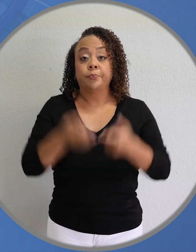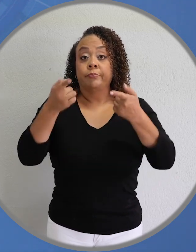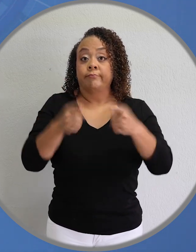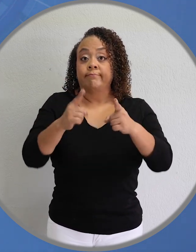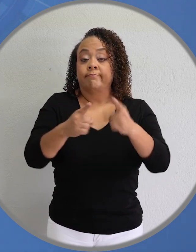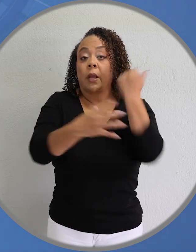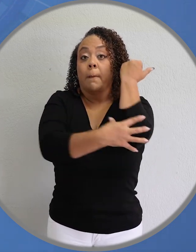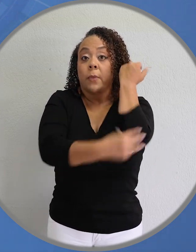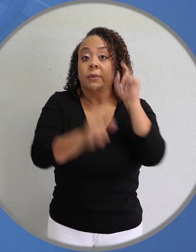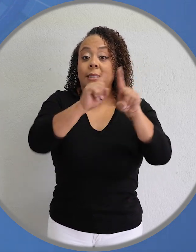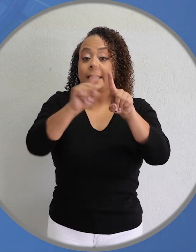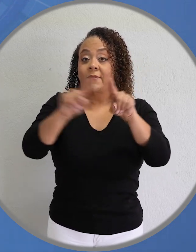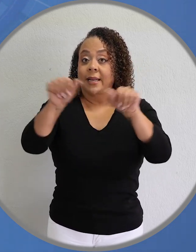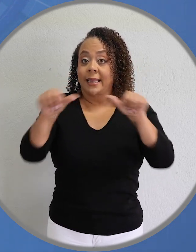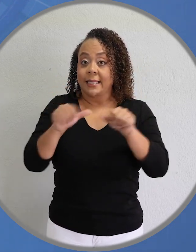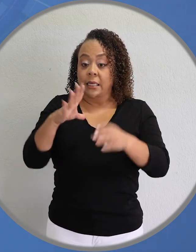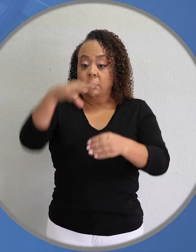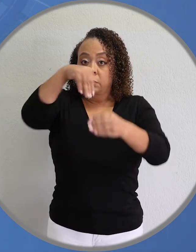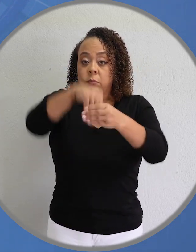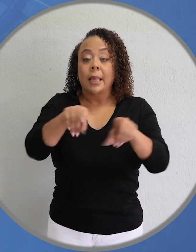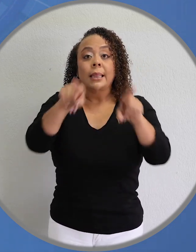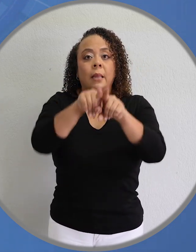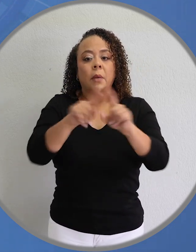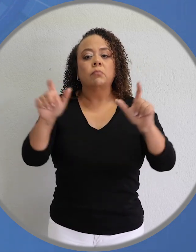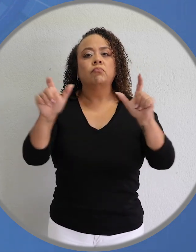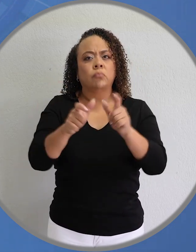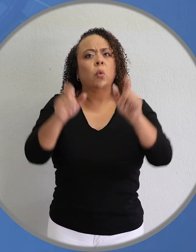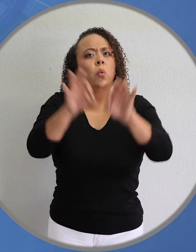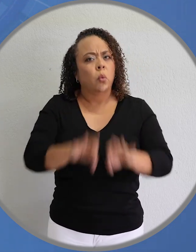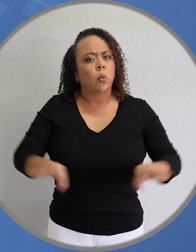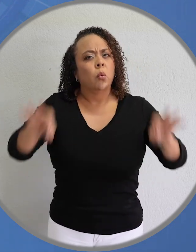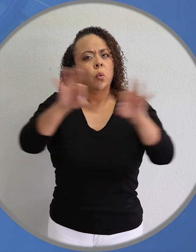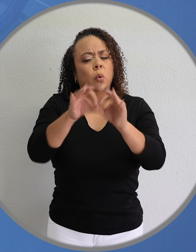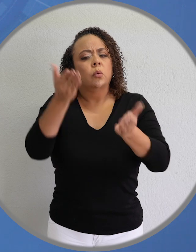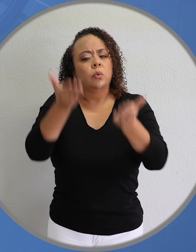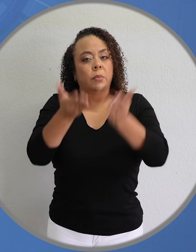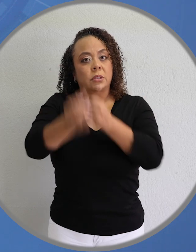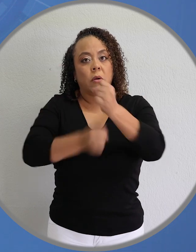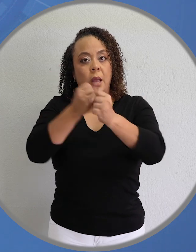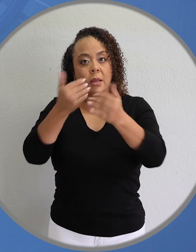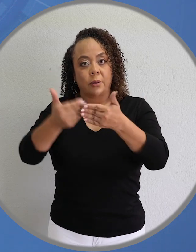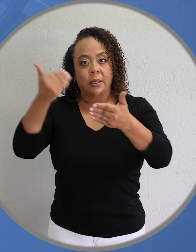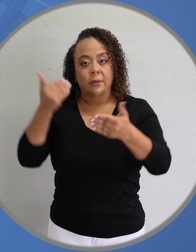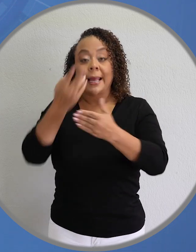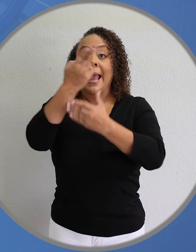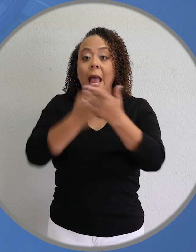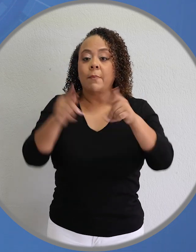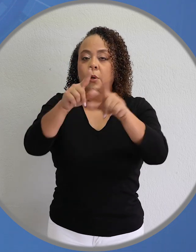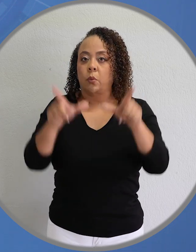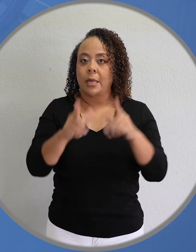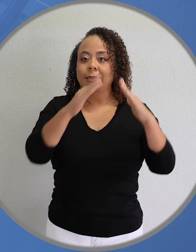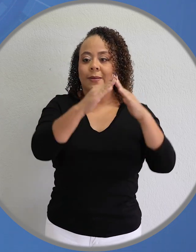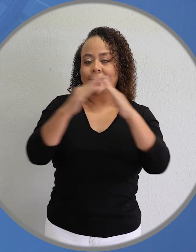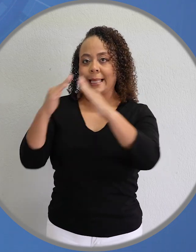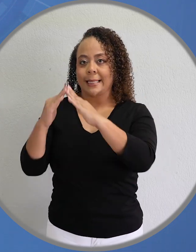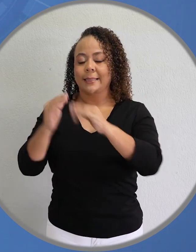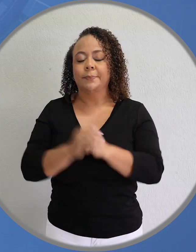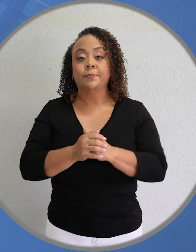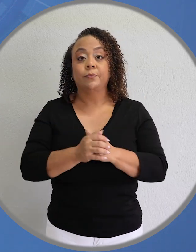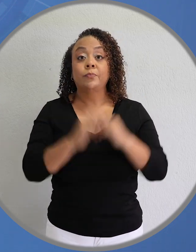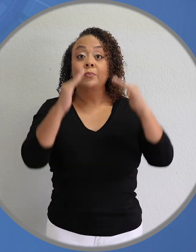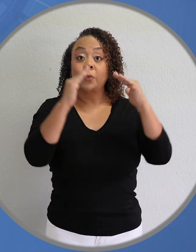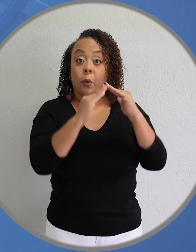La incidencia de la pobreza multidimensional también se redujo significativamente con respecto al año anterior en ambas zonas de residencia.